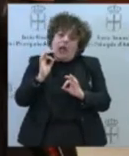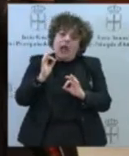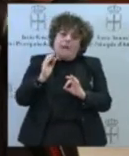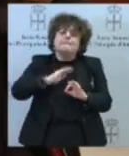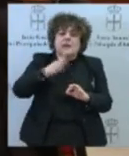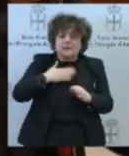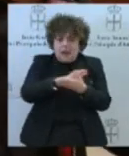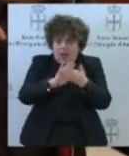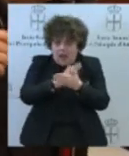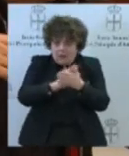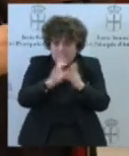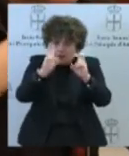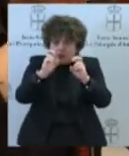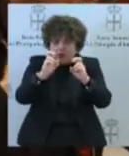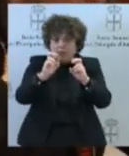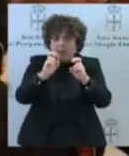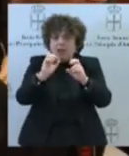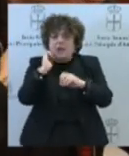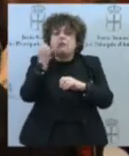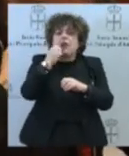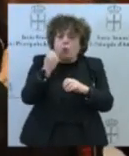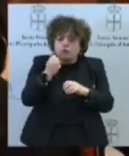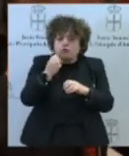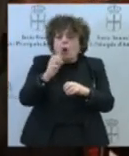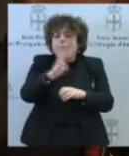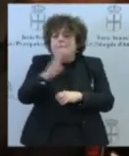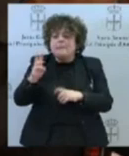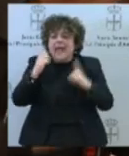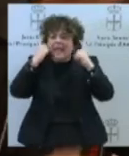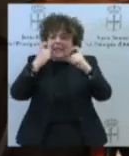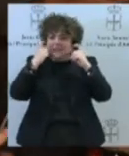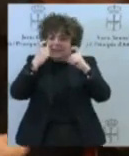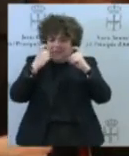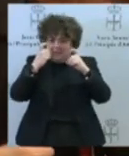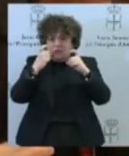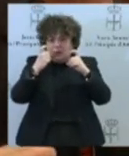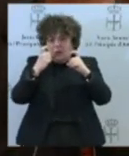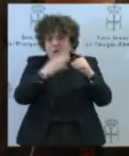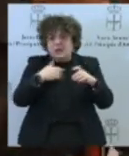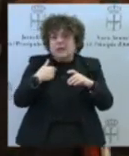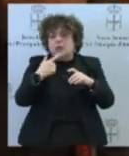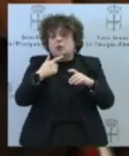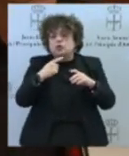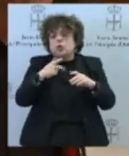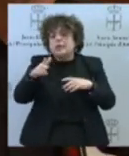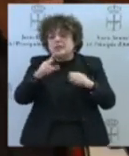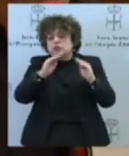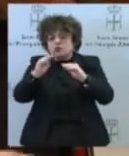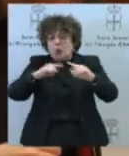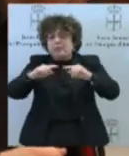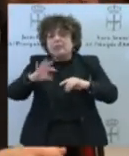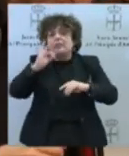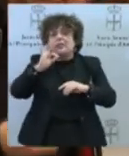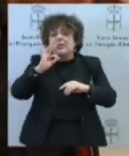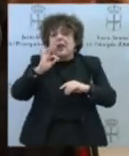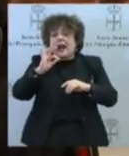intentó llevar a cabo con respecto a su derecho a decidir, haya sido contestado de manera tajante,